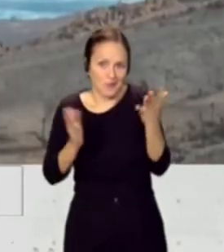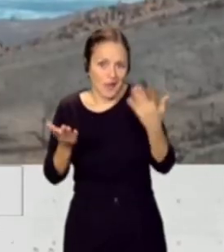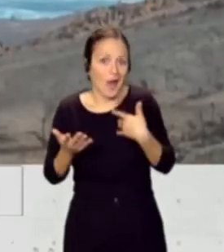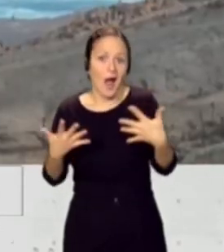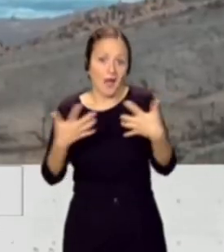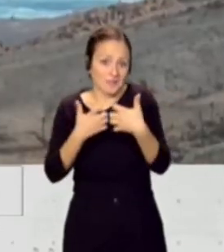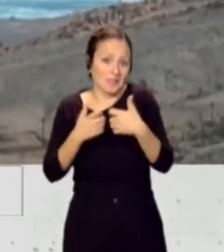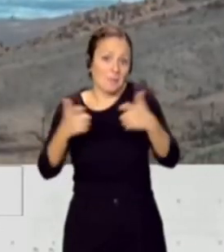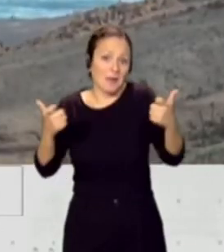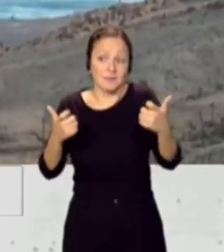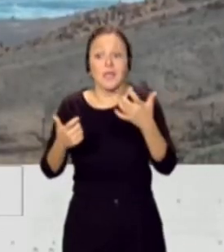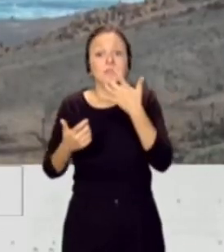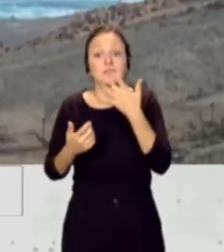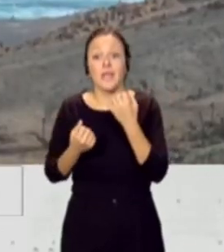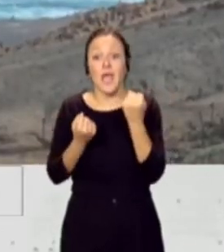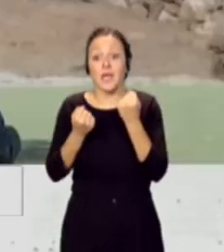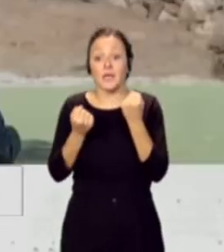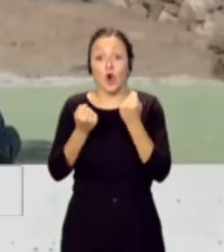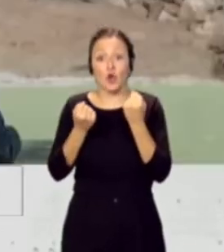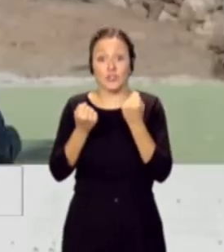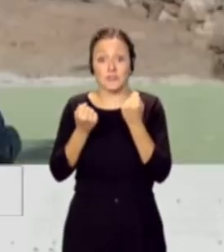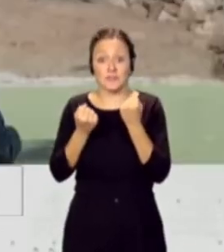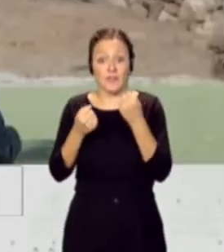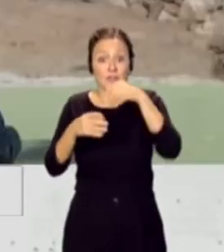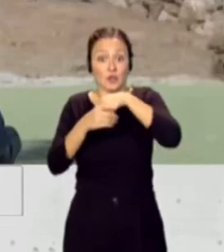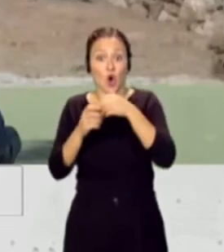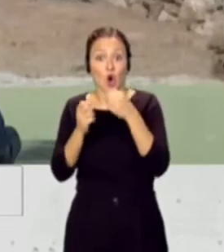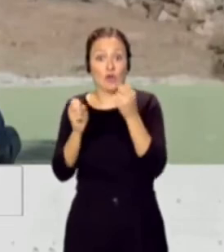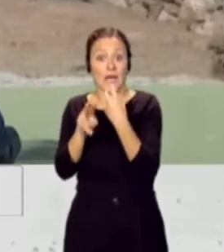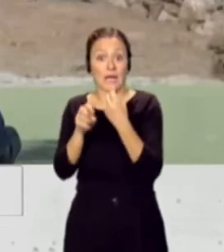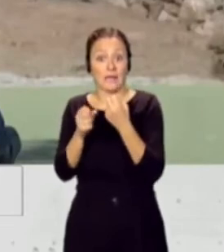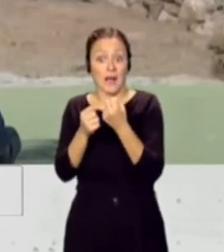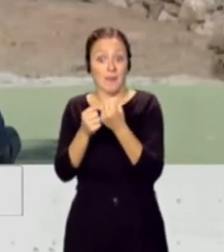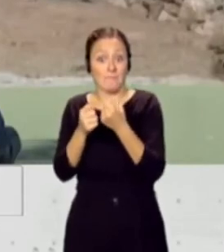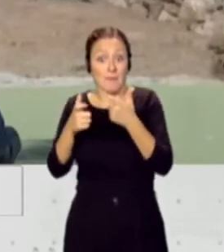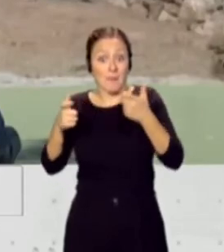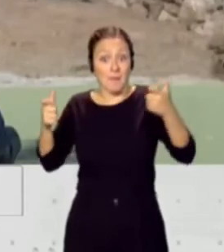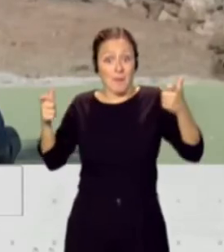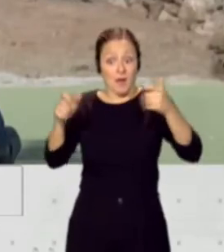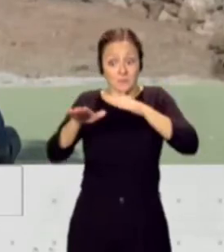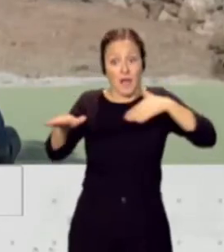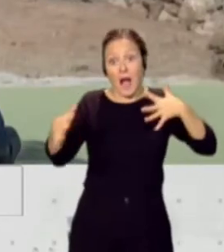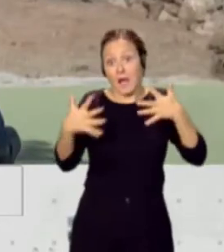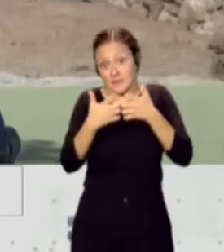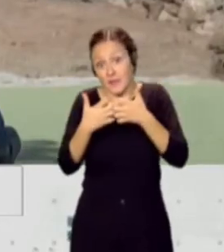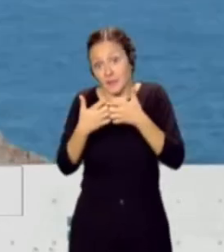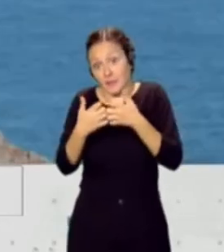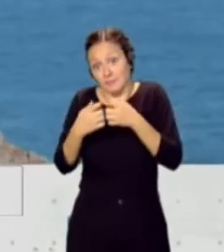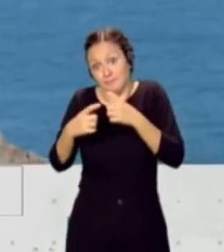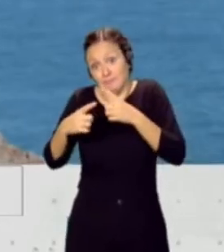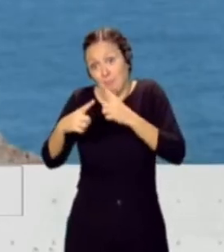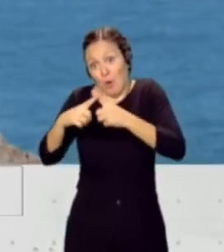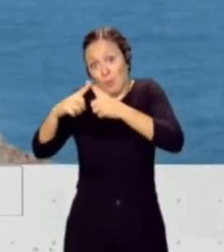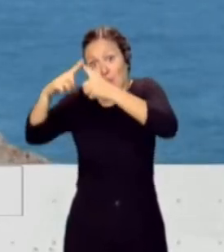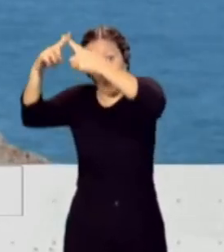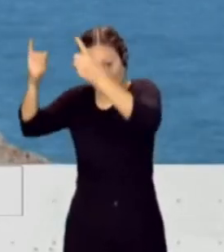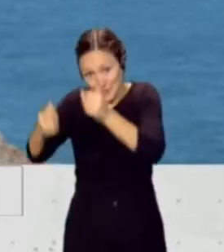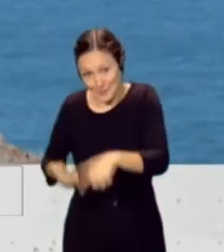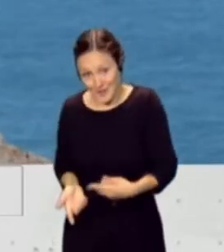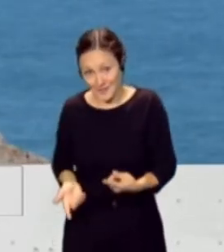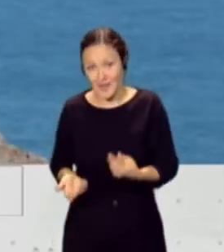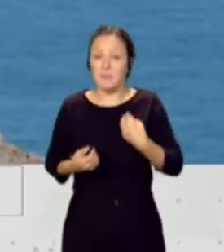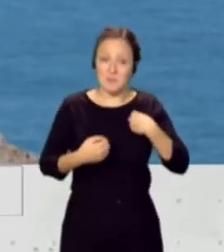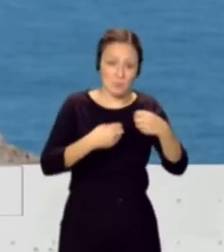cuanto más coches están en una carretera la probabilidad de accidentes es mayor, ¿verdad? cuanto más personas están bañándose en playas y en piscinas